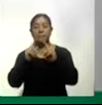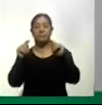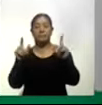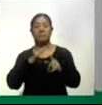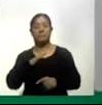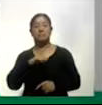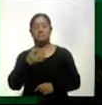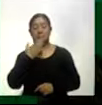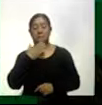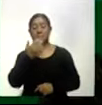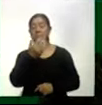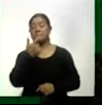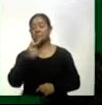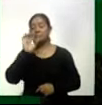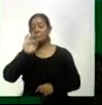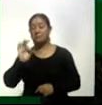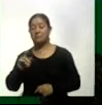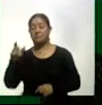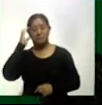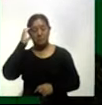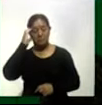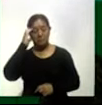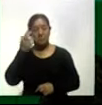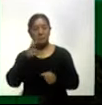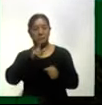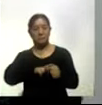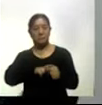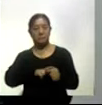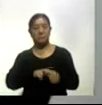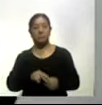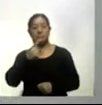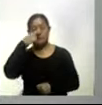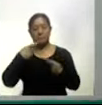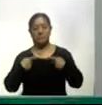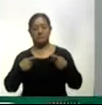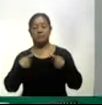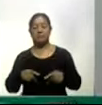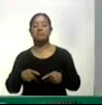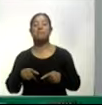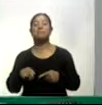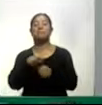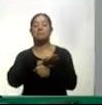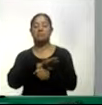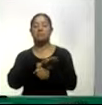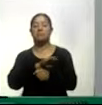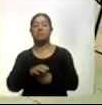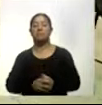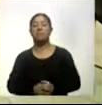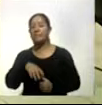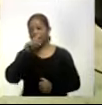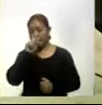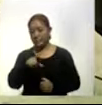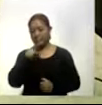disponibilidad del 57% en camas de hospitalización para pacientes con COVID-19 también te comento que